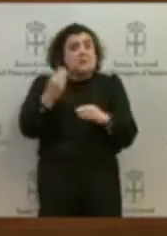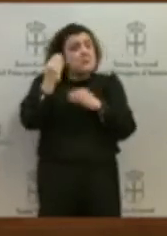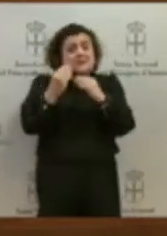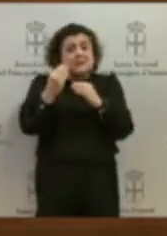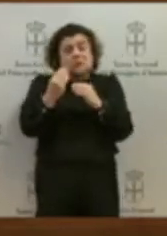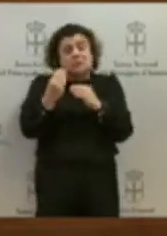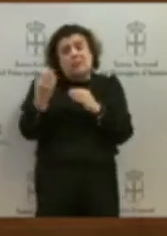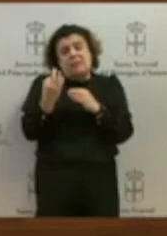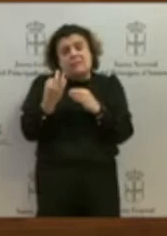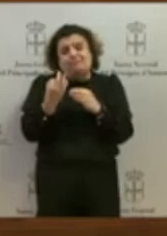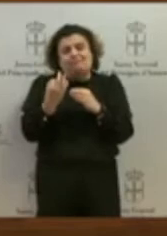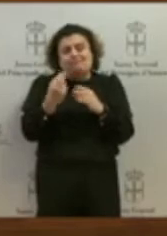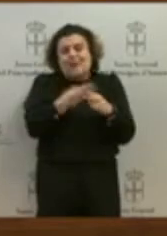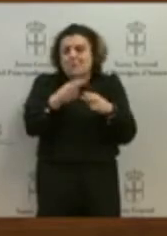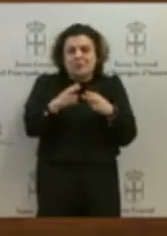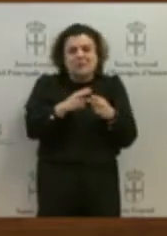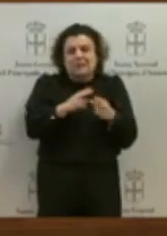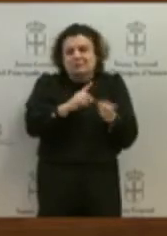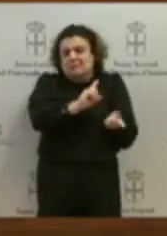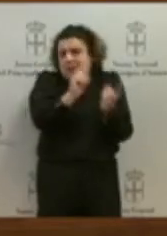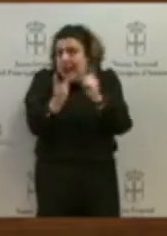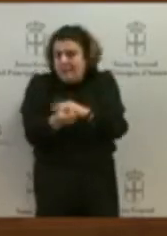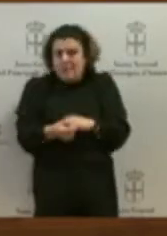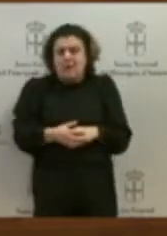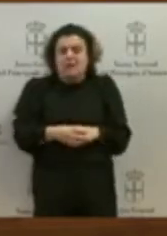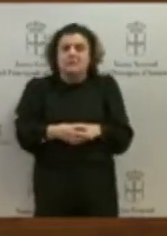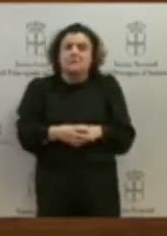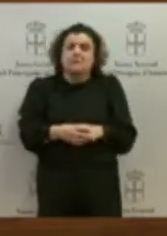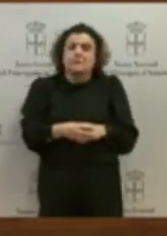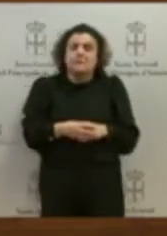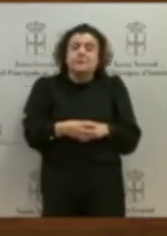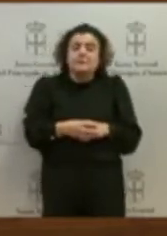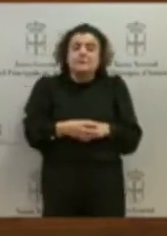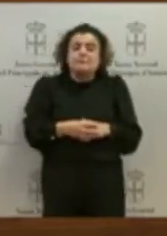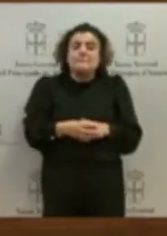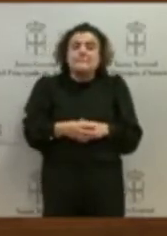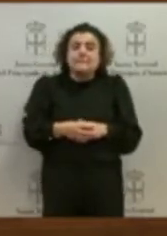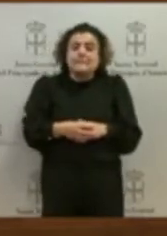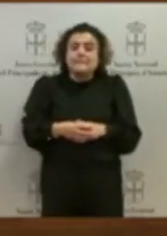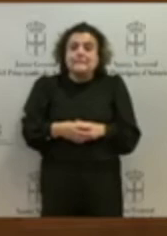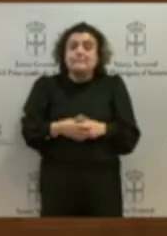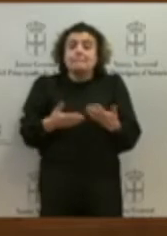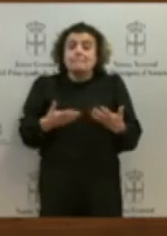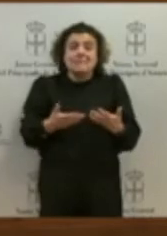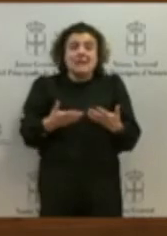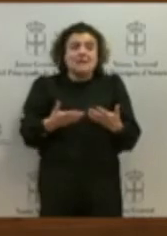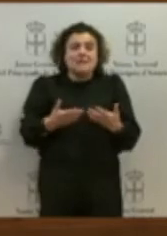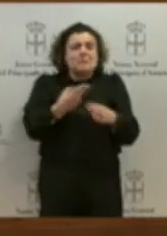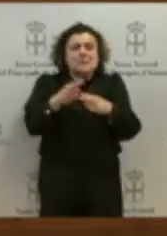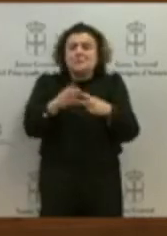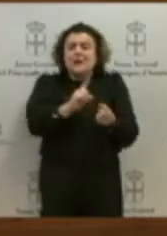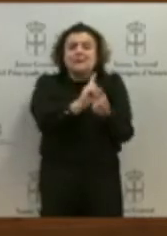Y es que ese cambio en las políticas tiene que ver también